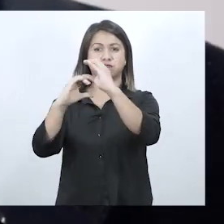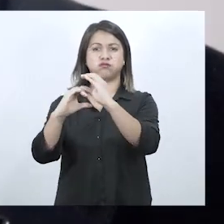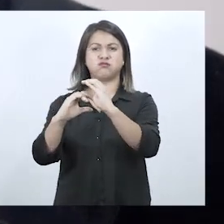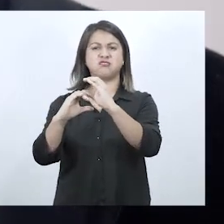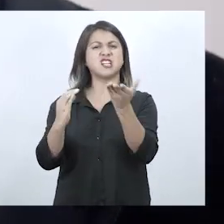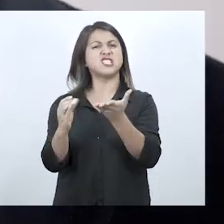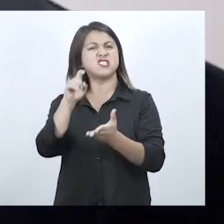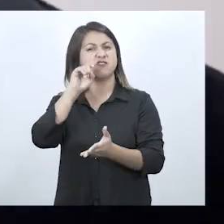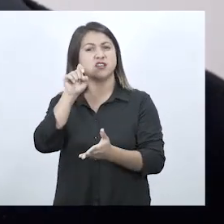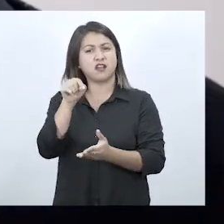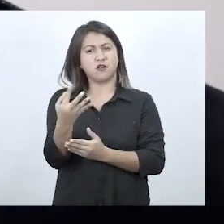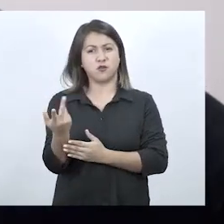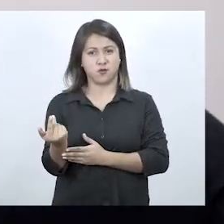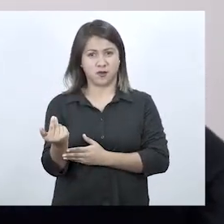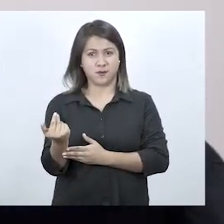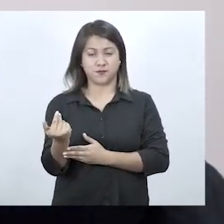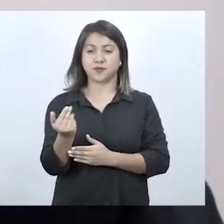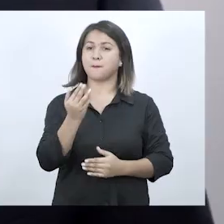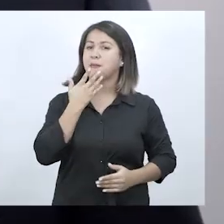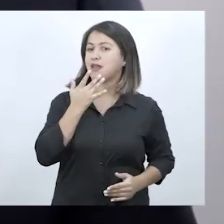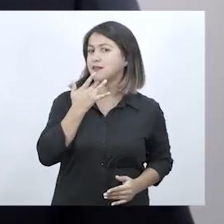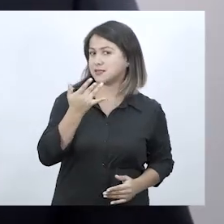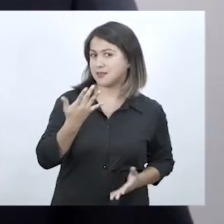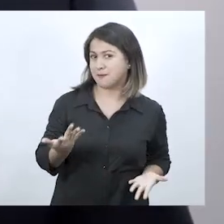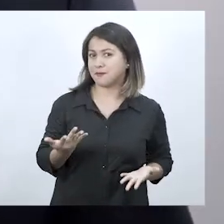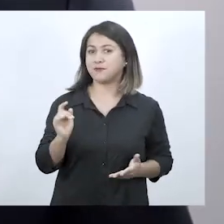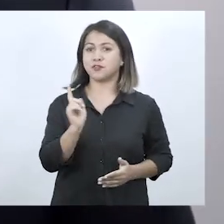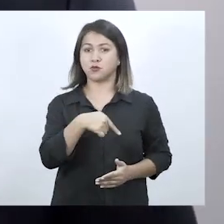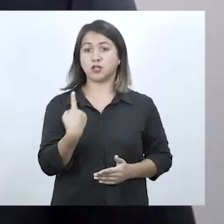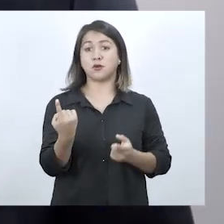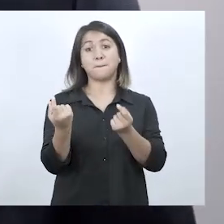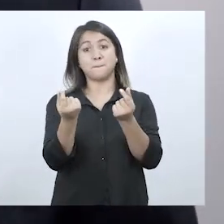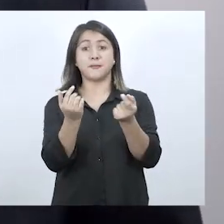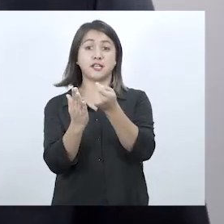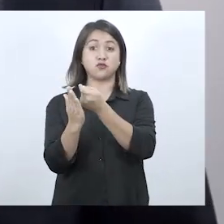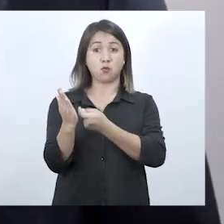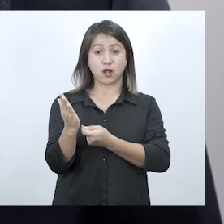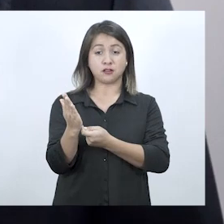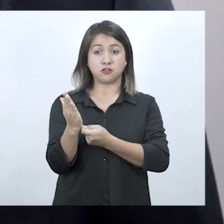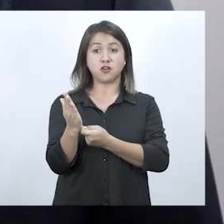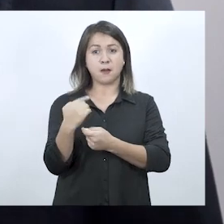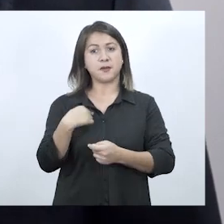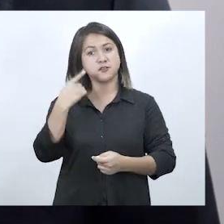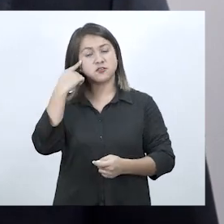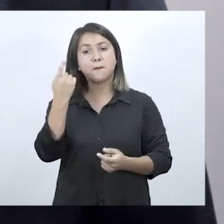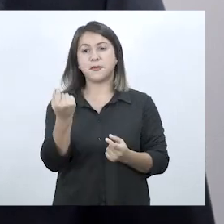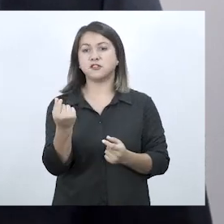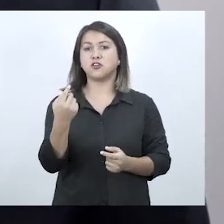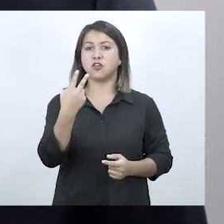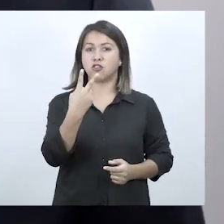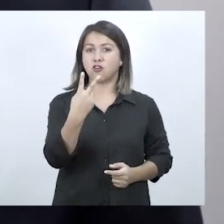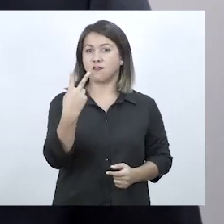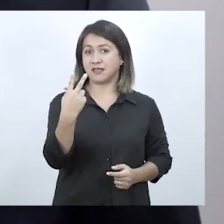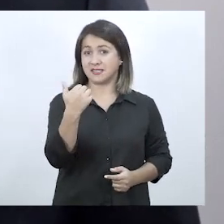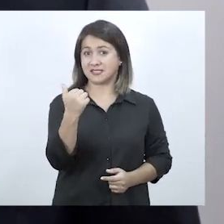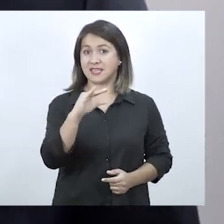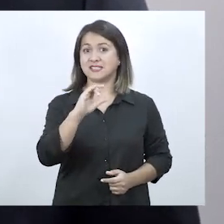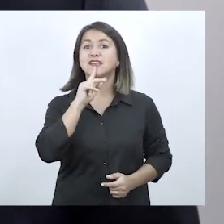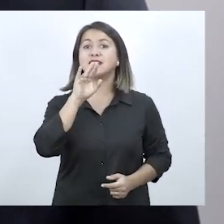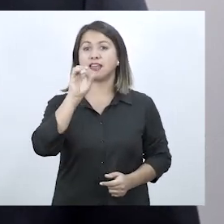¿Cómo se explica en estas cifras? Ahora, simple. Nuestro presupuesto consideró un precio de